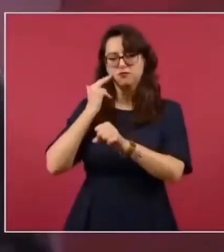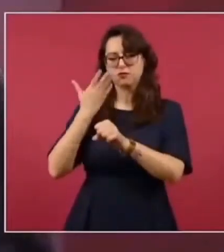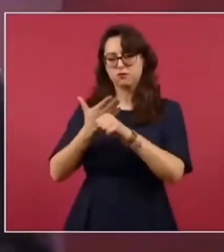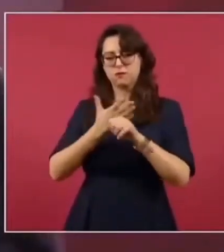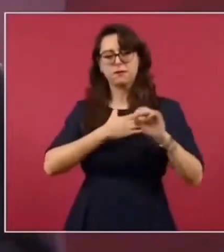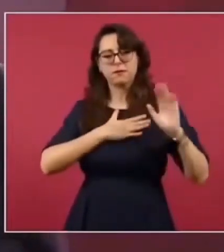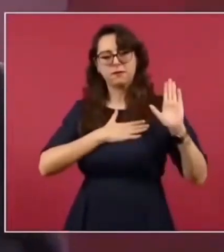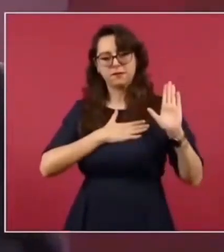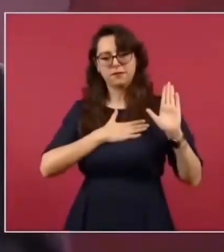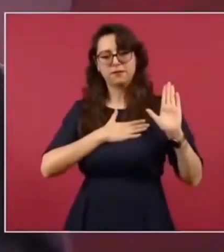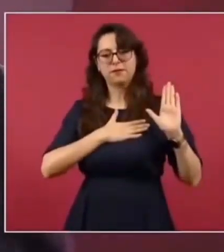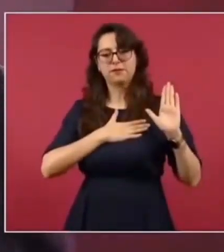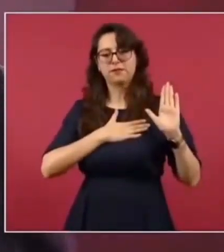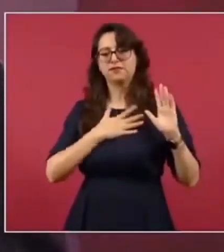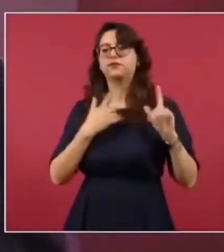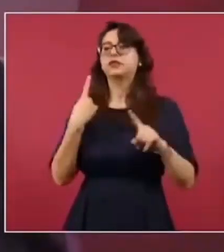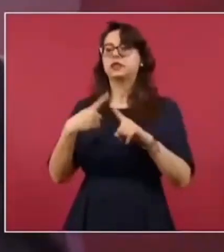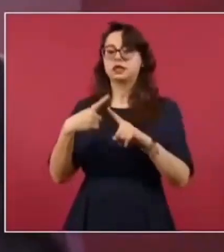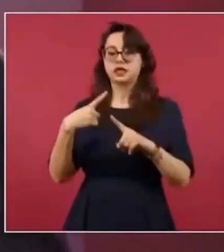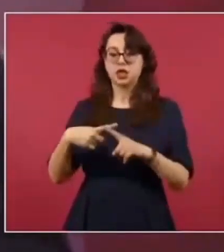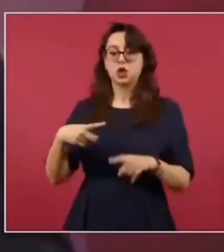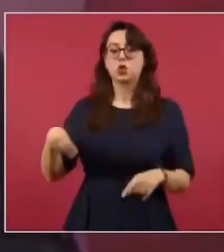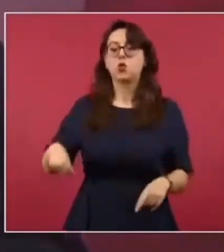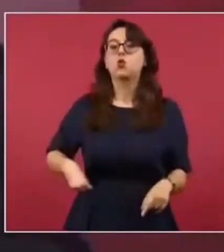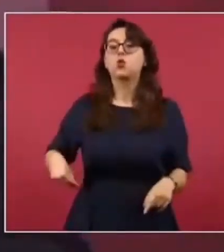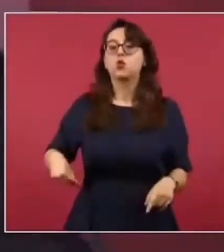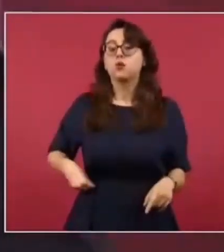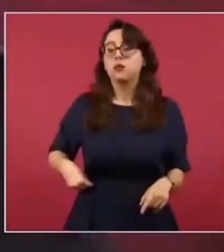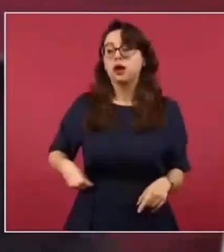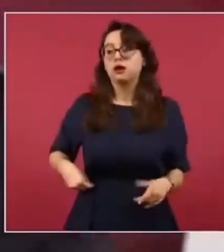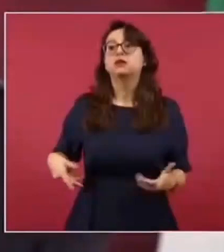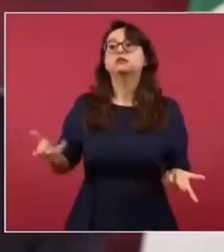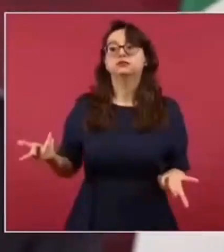Y se va a castigar si existe